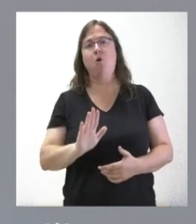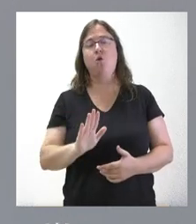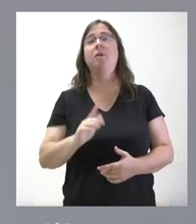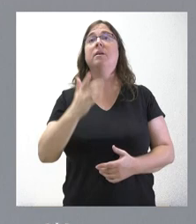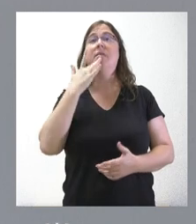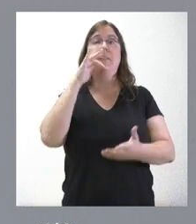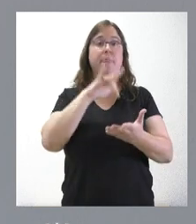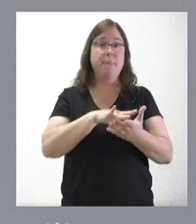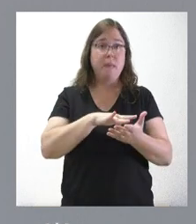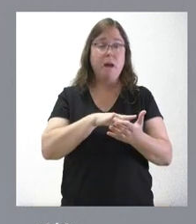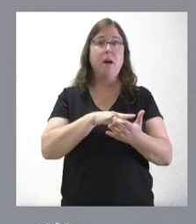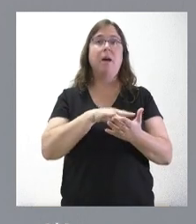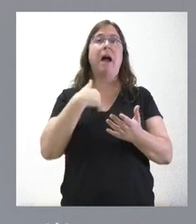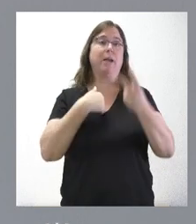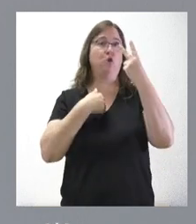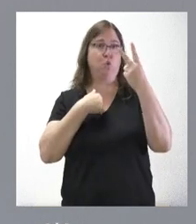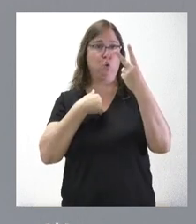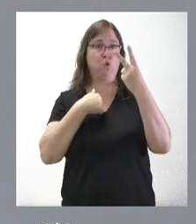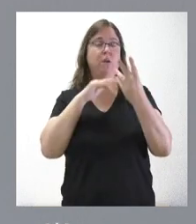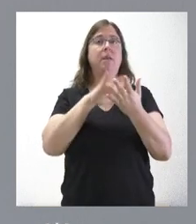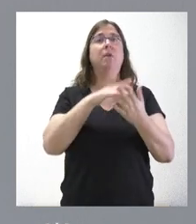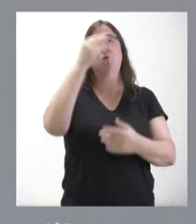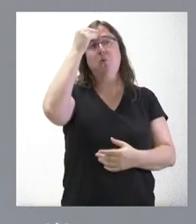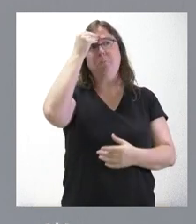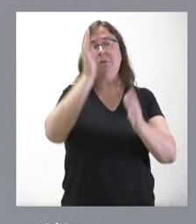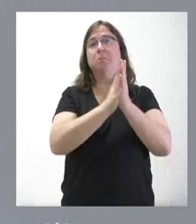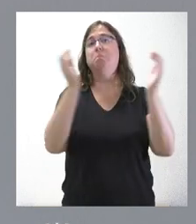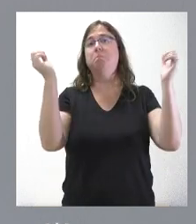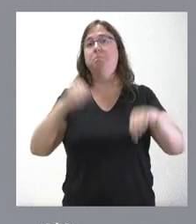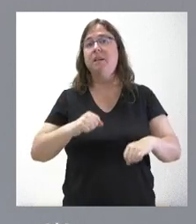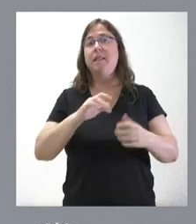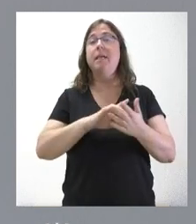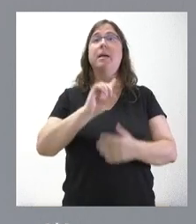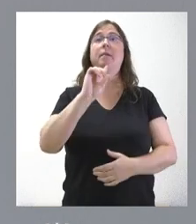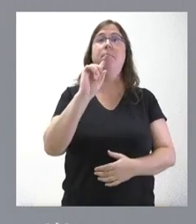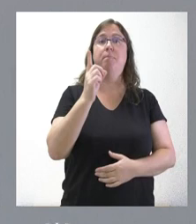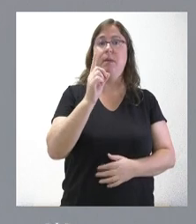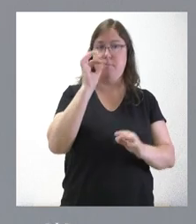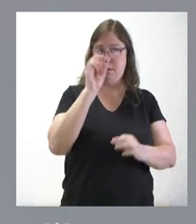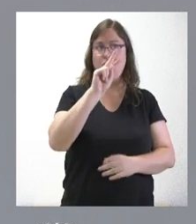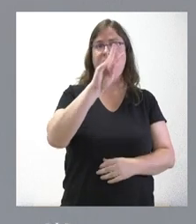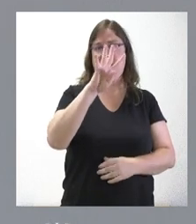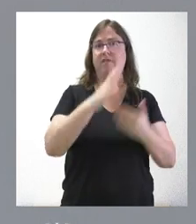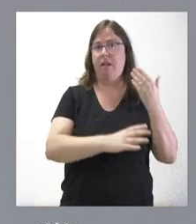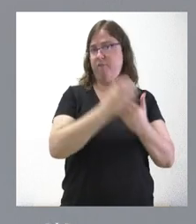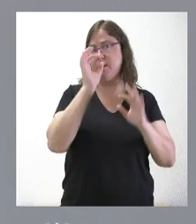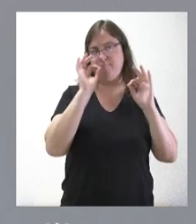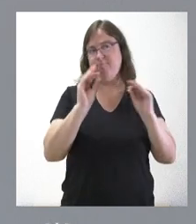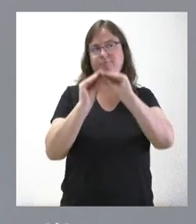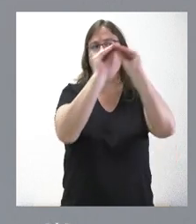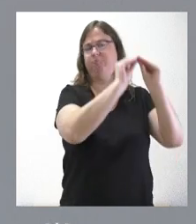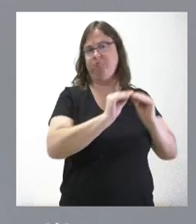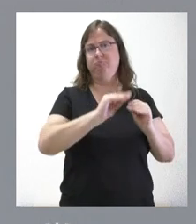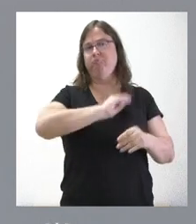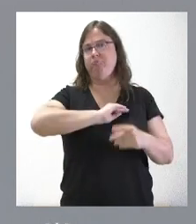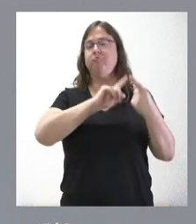del que disponemos. Disponemos de dos días. Yo creo que hay un amplio consenso en que el primero de ellos se utilice para el 23 de abril, día de Castilla